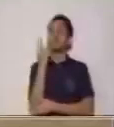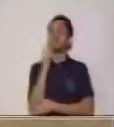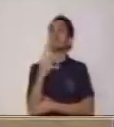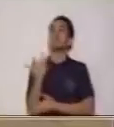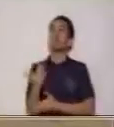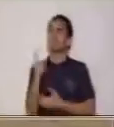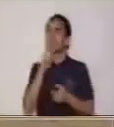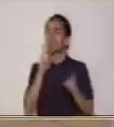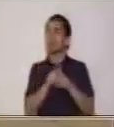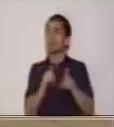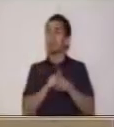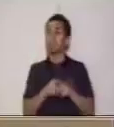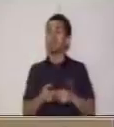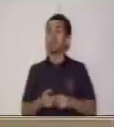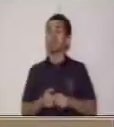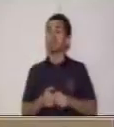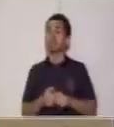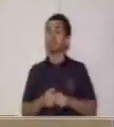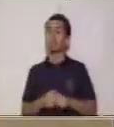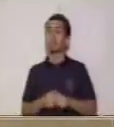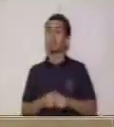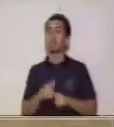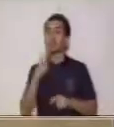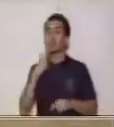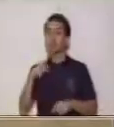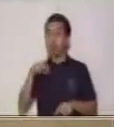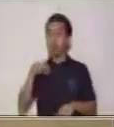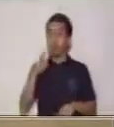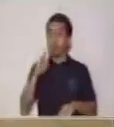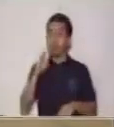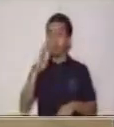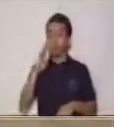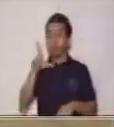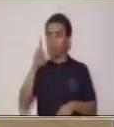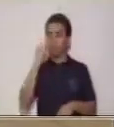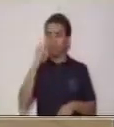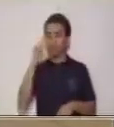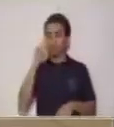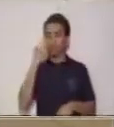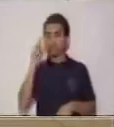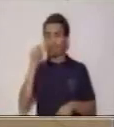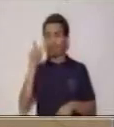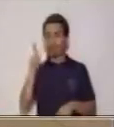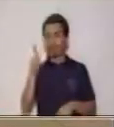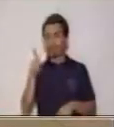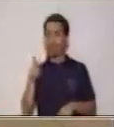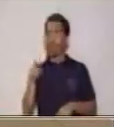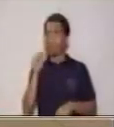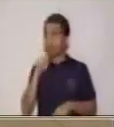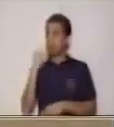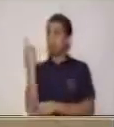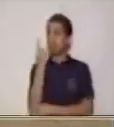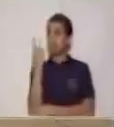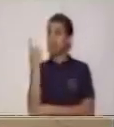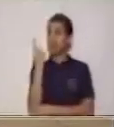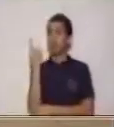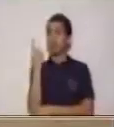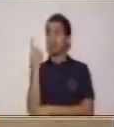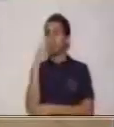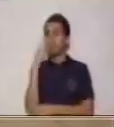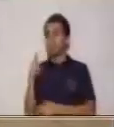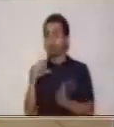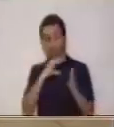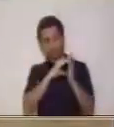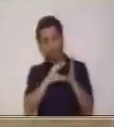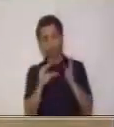vamos a retomar después también es la publicidad. La publicidad toma un papel muy importante en lo que es el